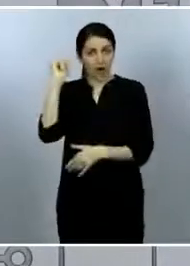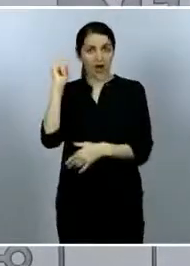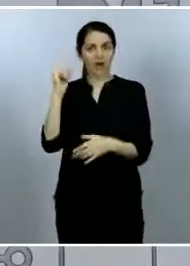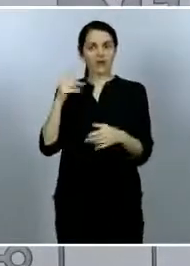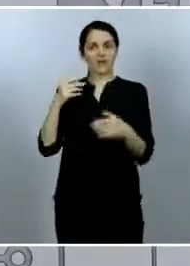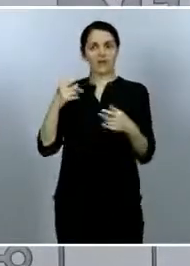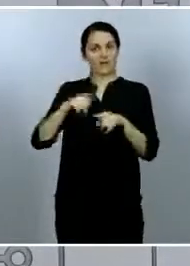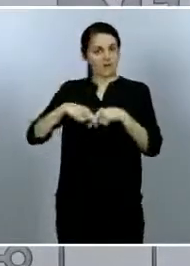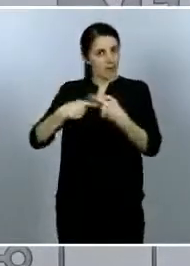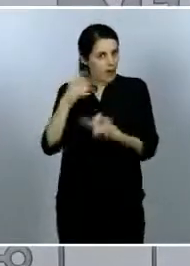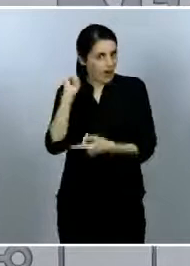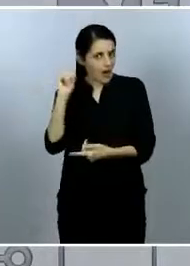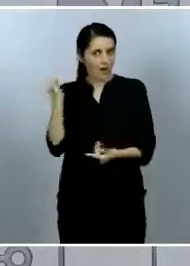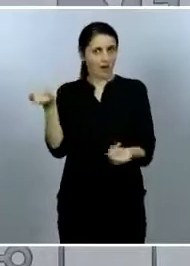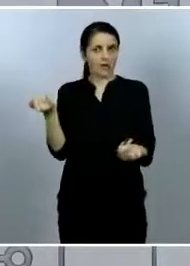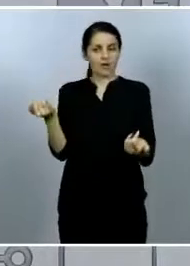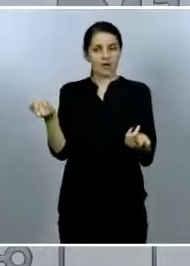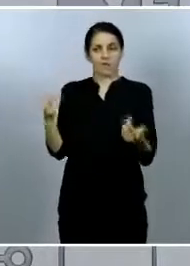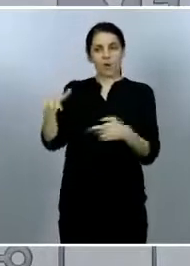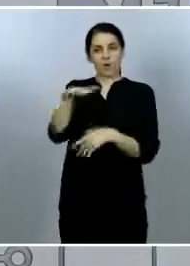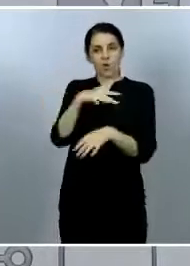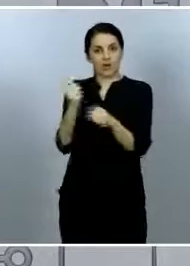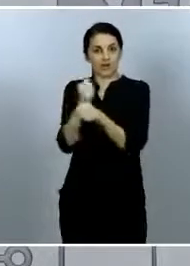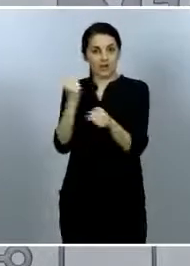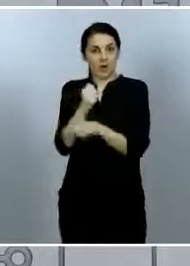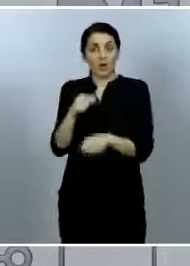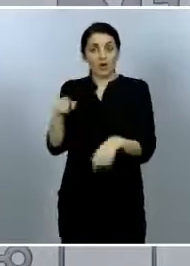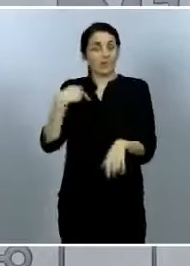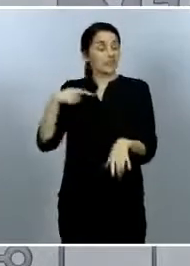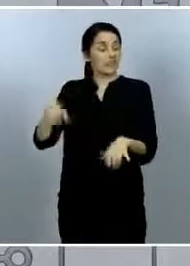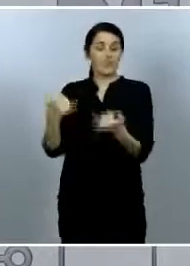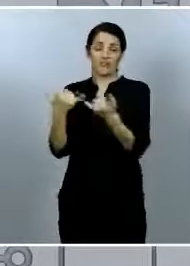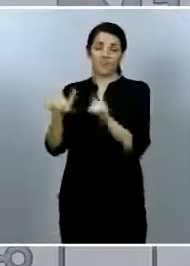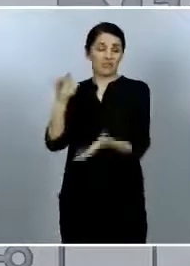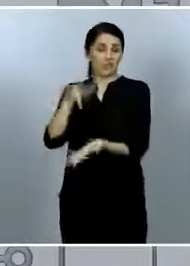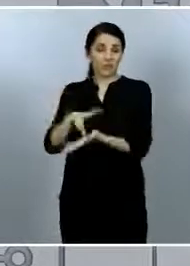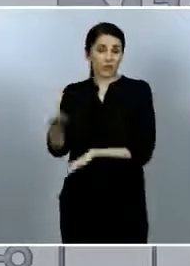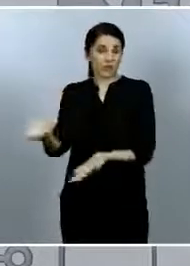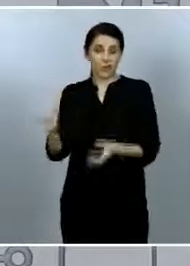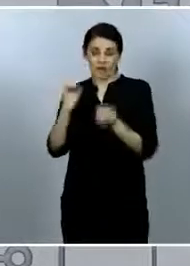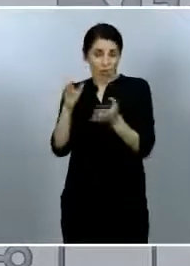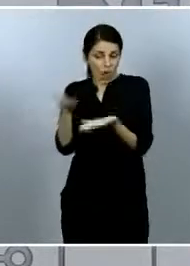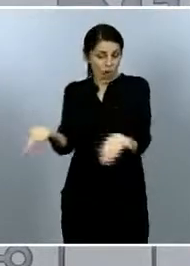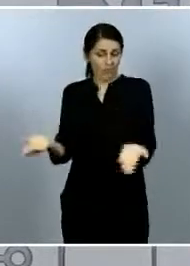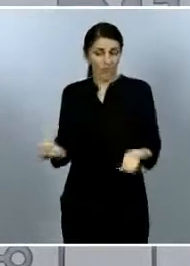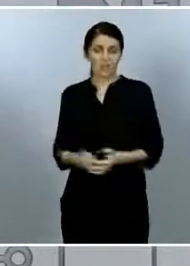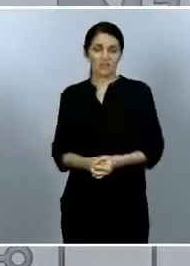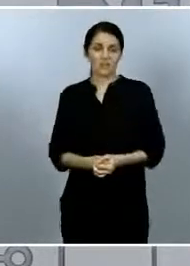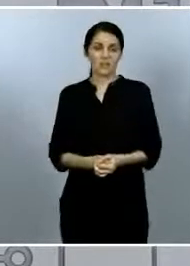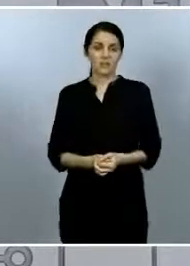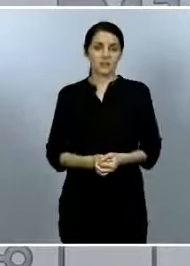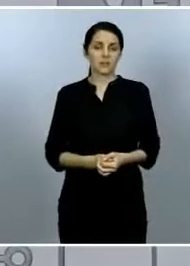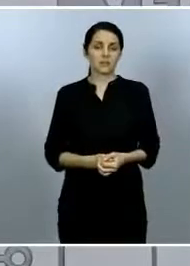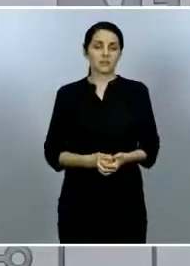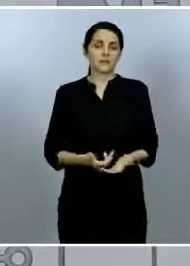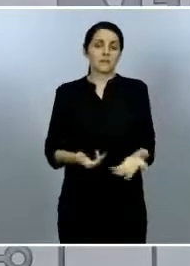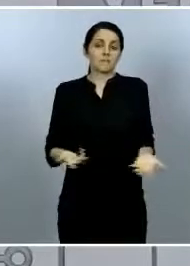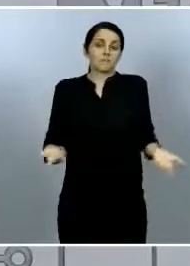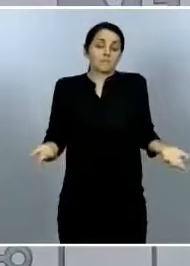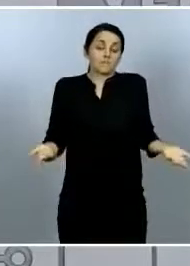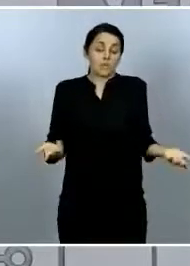en algunos casos tienen fiestas como esta. Sí que es cierto y siento decirlo que